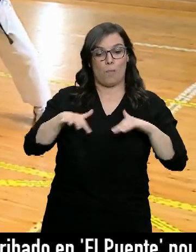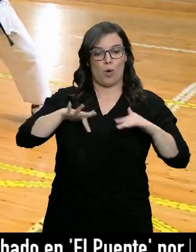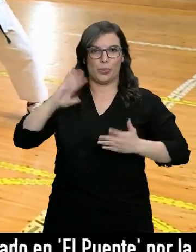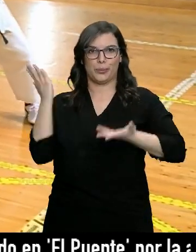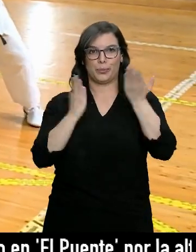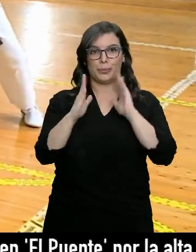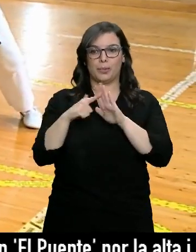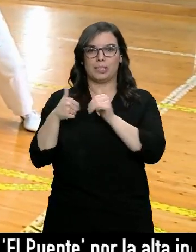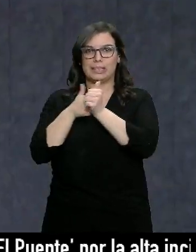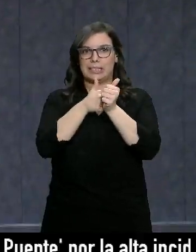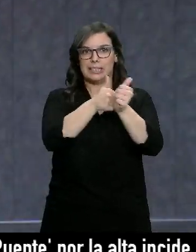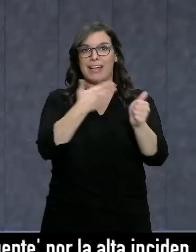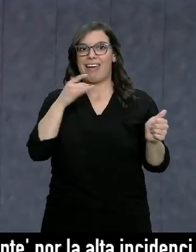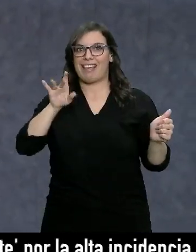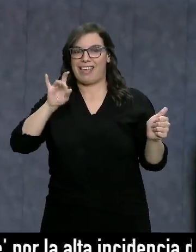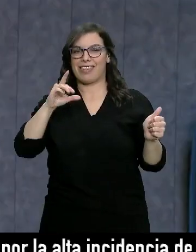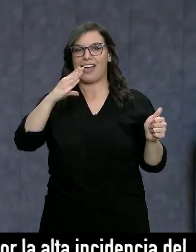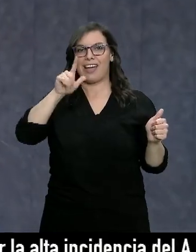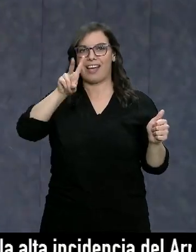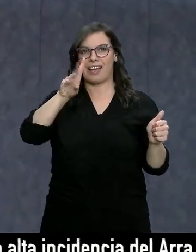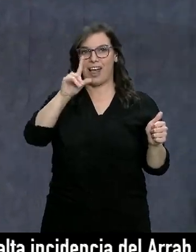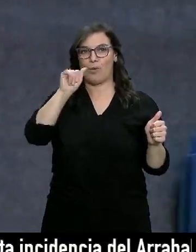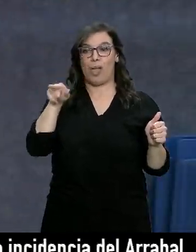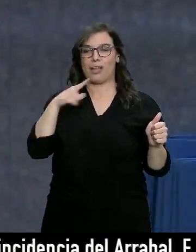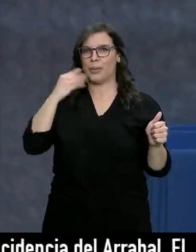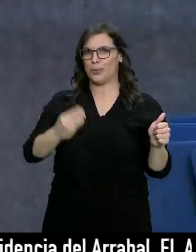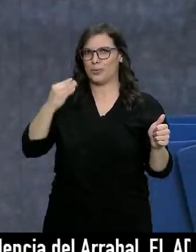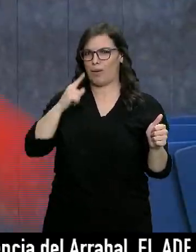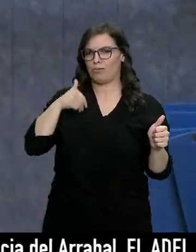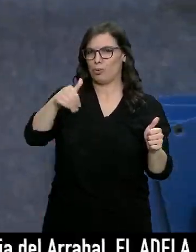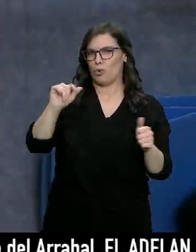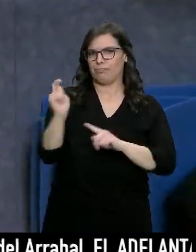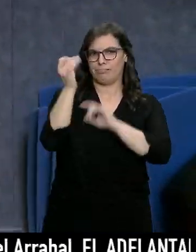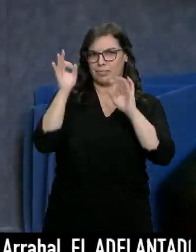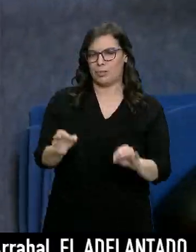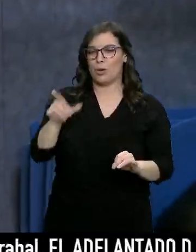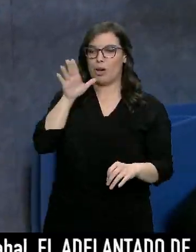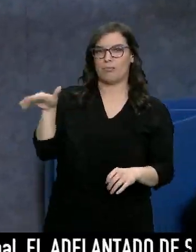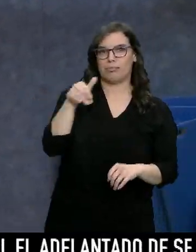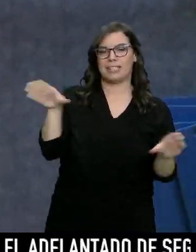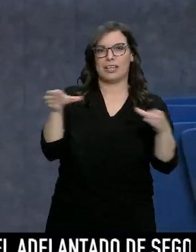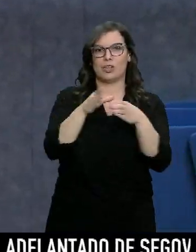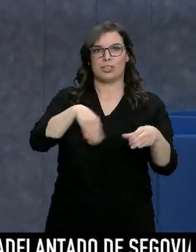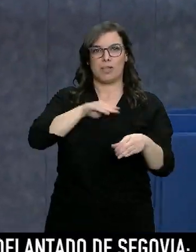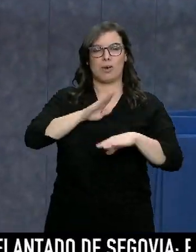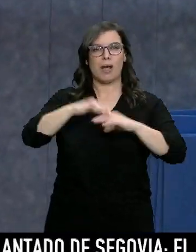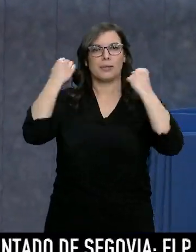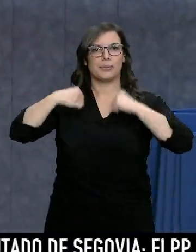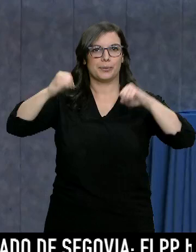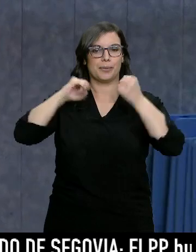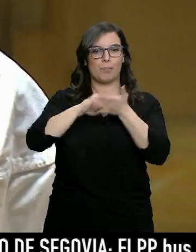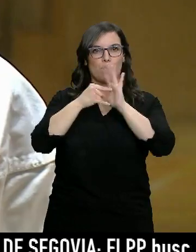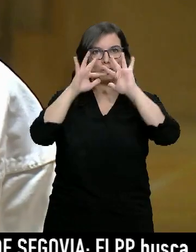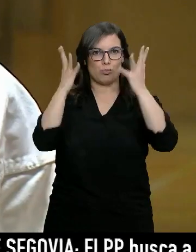seguidos por Claudia. Con 15 años es una de las promesas de este deporte. Acaba de ser convocada por la selección española para los entrenamientos del